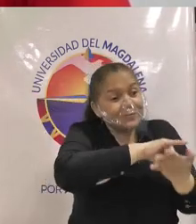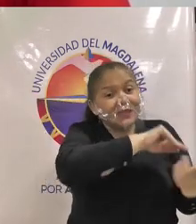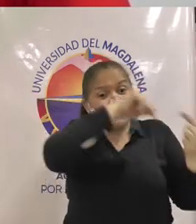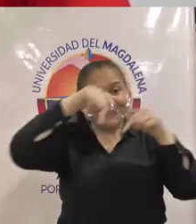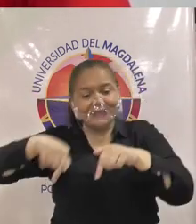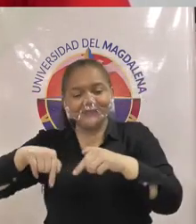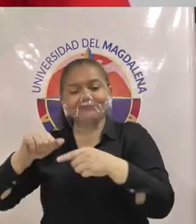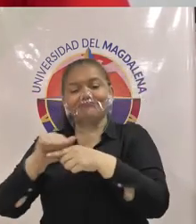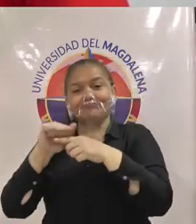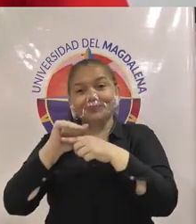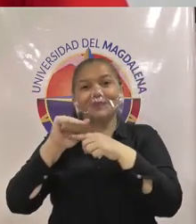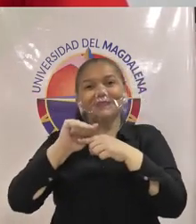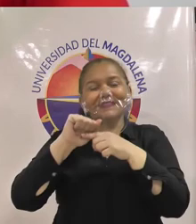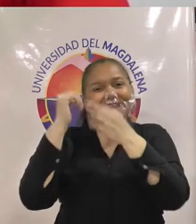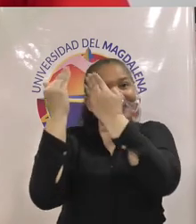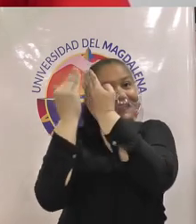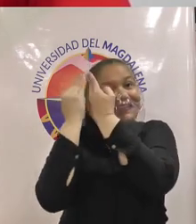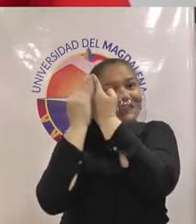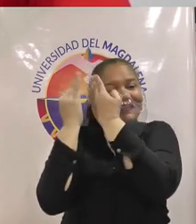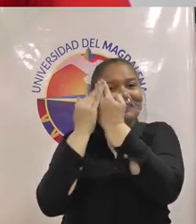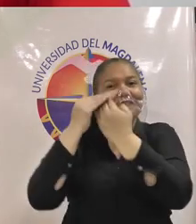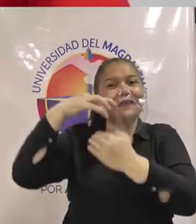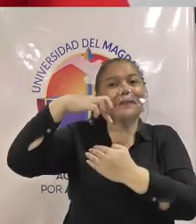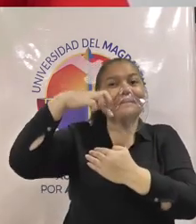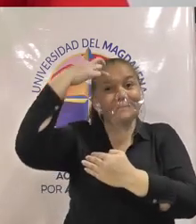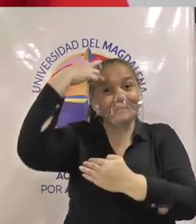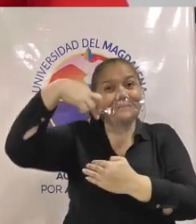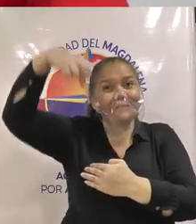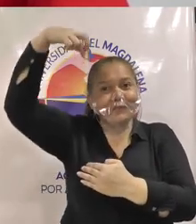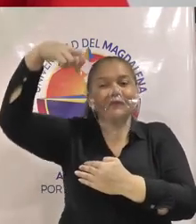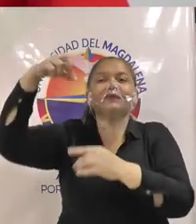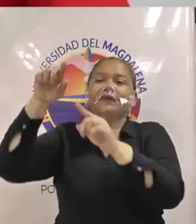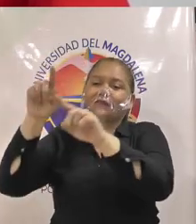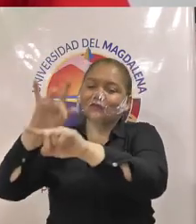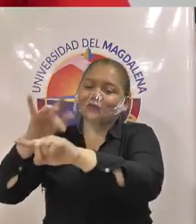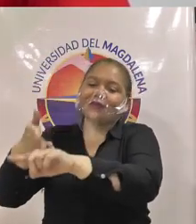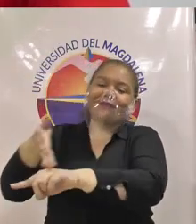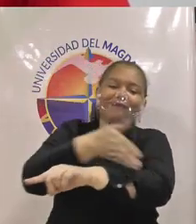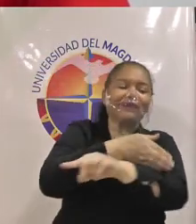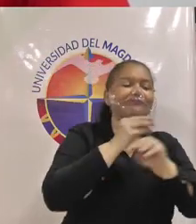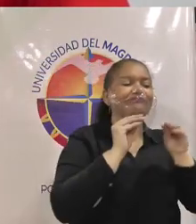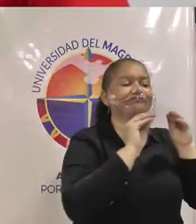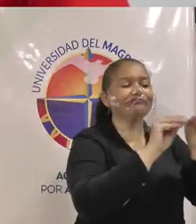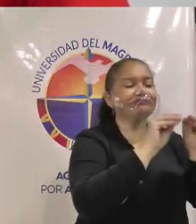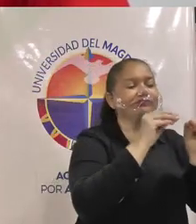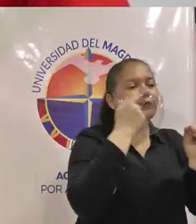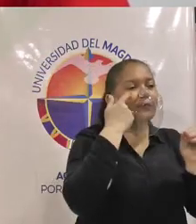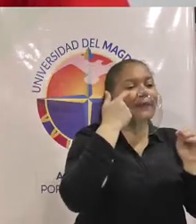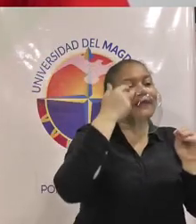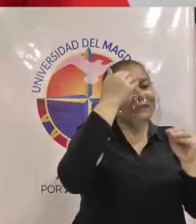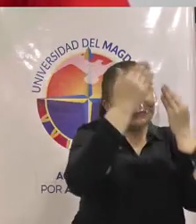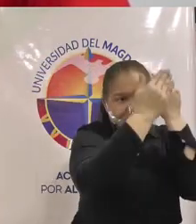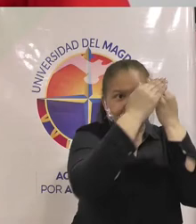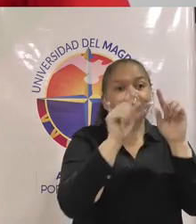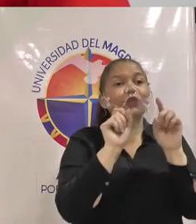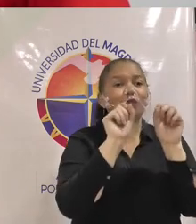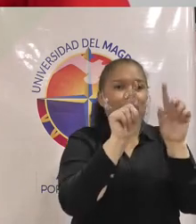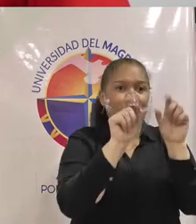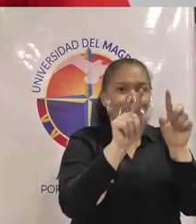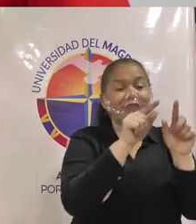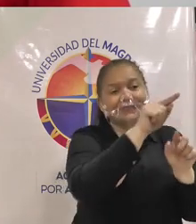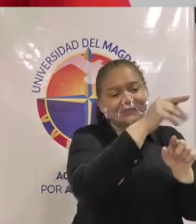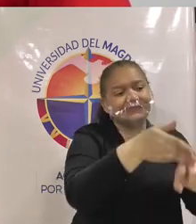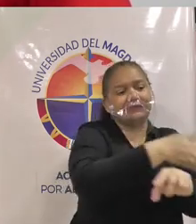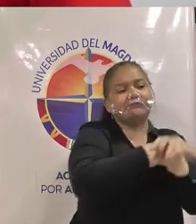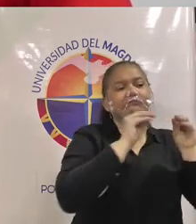profesional así prepara a los estudiantes del departamento del magdalena para afrontarse en este IFES el IFES de